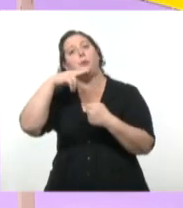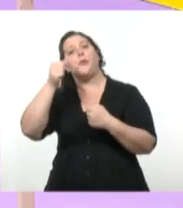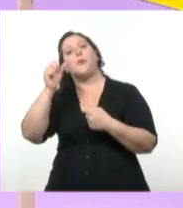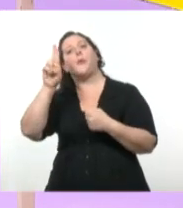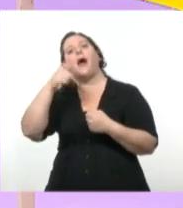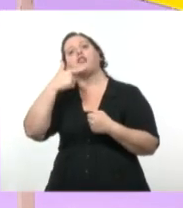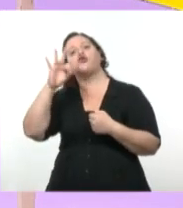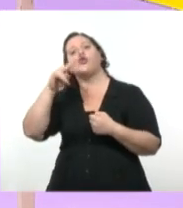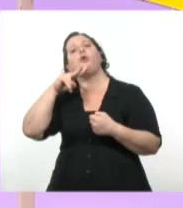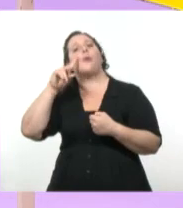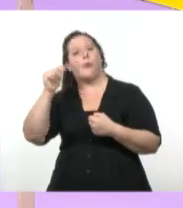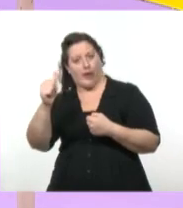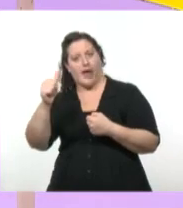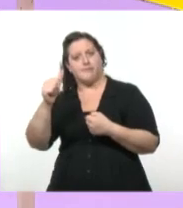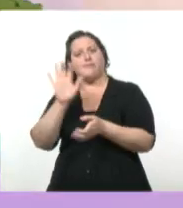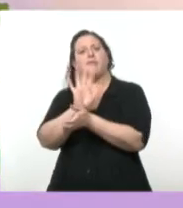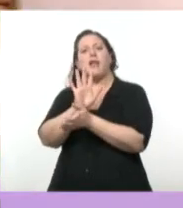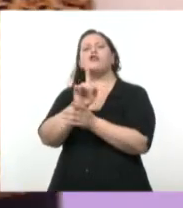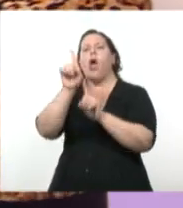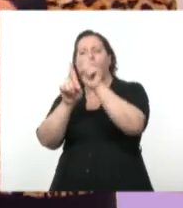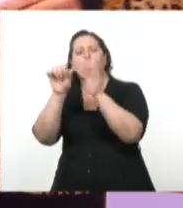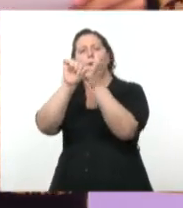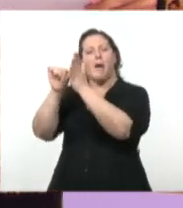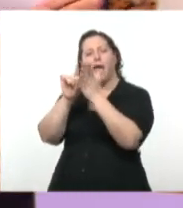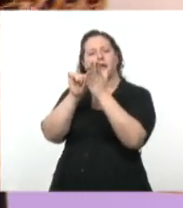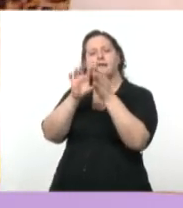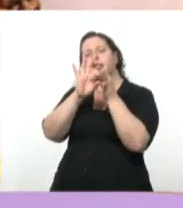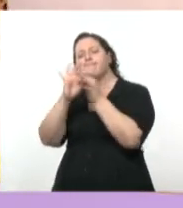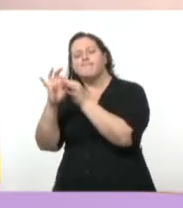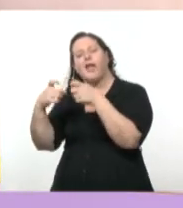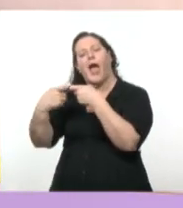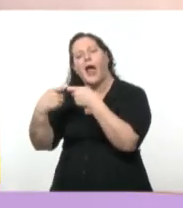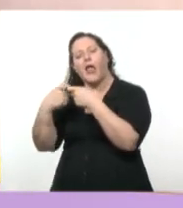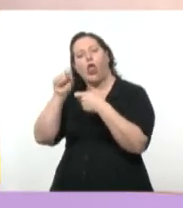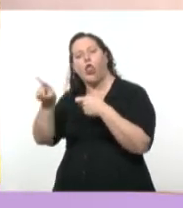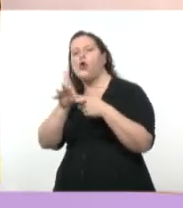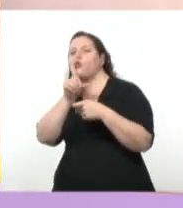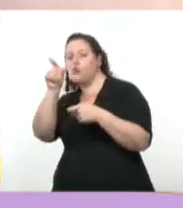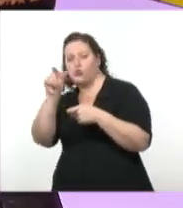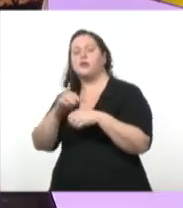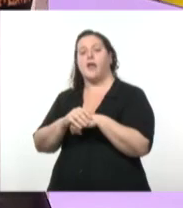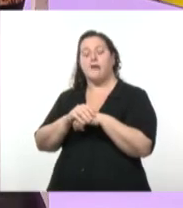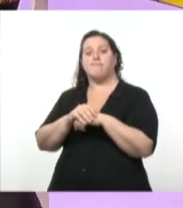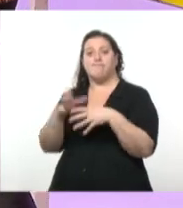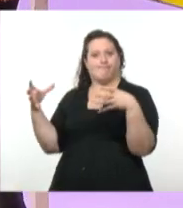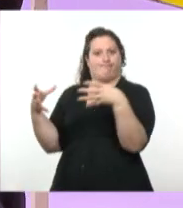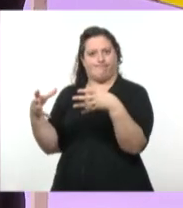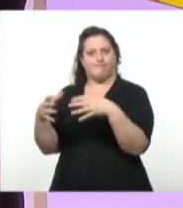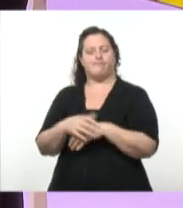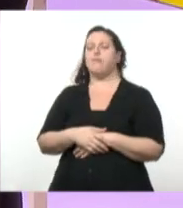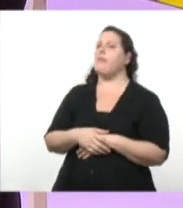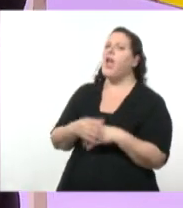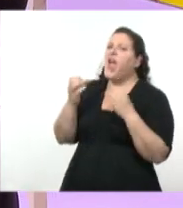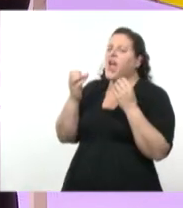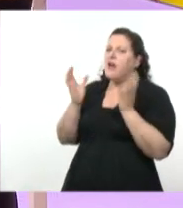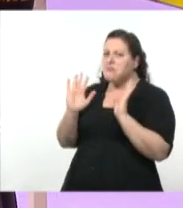al mundo soviético y que va a definir de alguna forma la organización del mundo. ¿Está bien decir, con la idea del mundo bipolar,